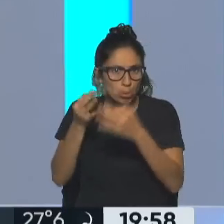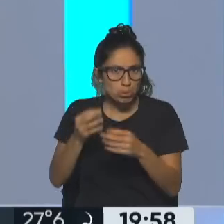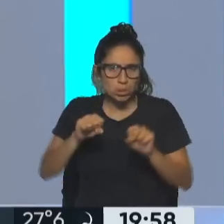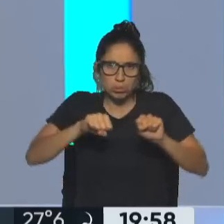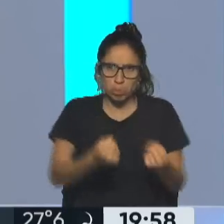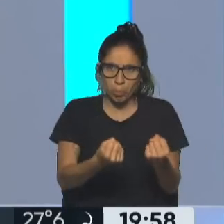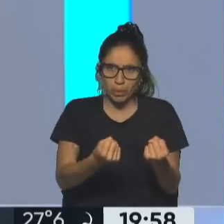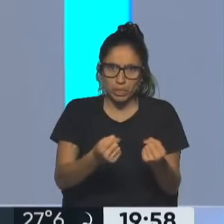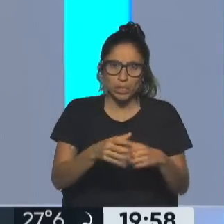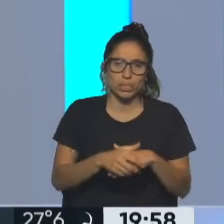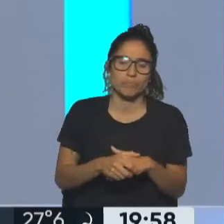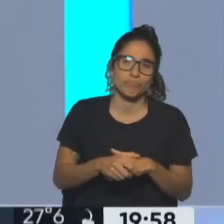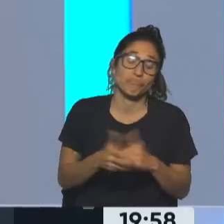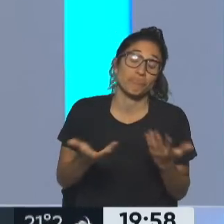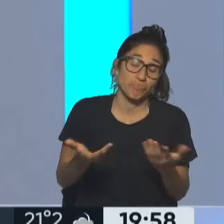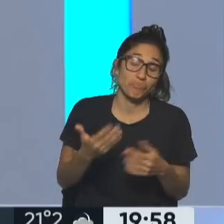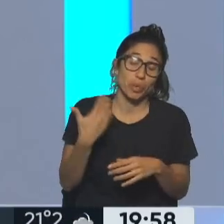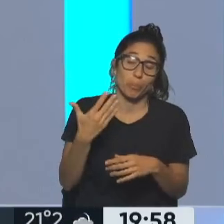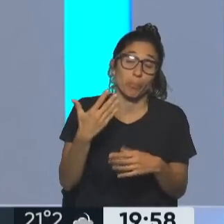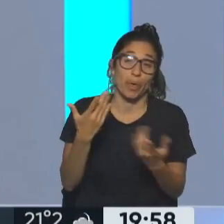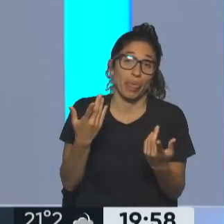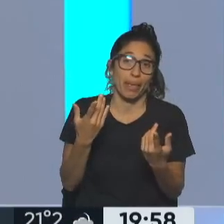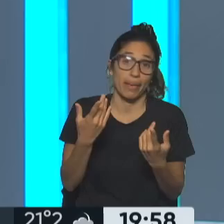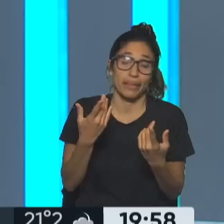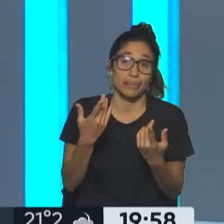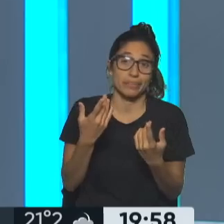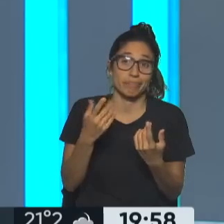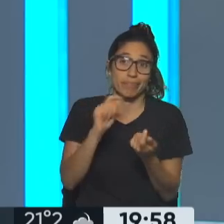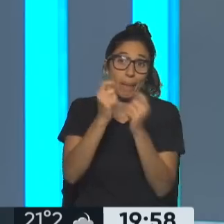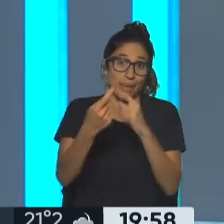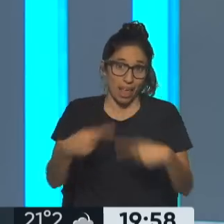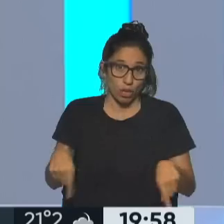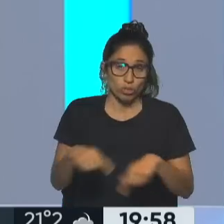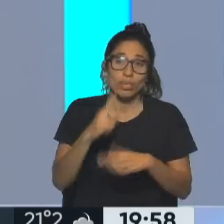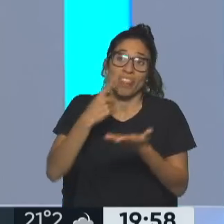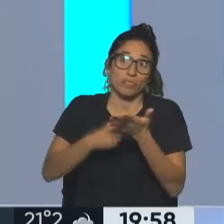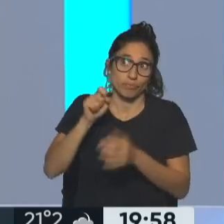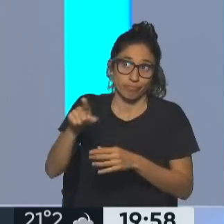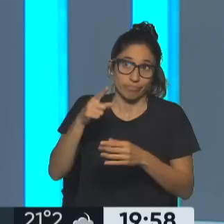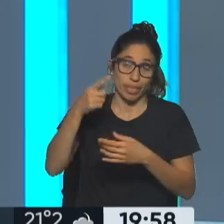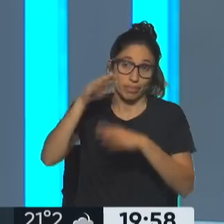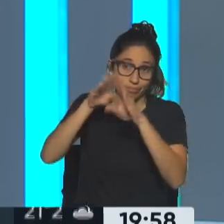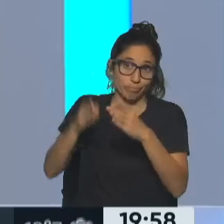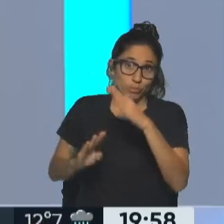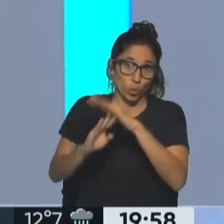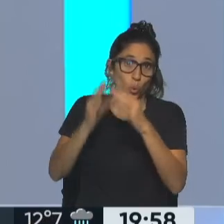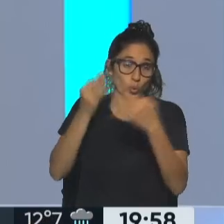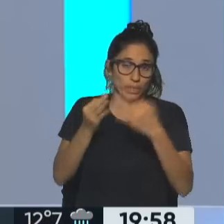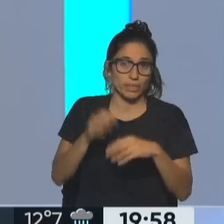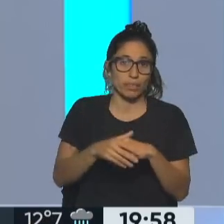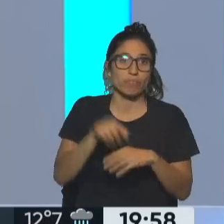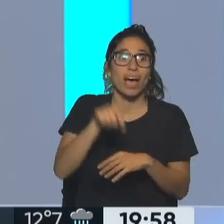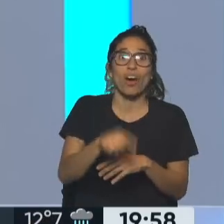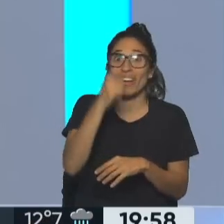no renuncia a la conducción política, de hecho, ustedes también lo estaban diciendo, se acaba de decir que el 25 de mayo va a estar allí. conducción. Yo creo que hay que,